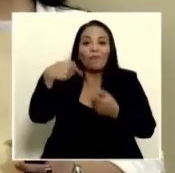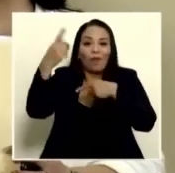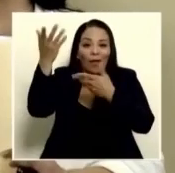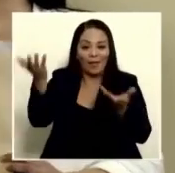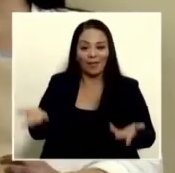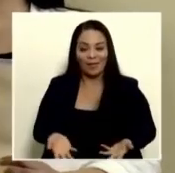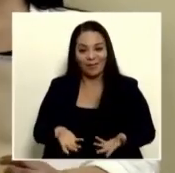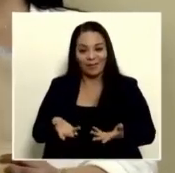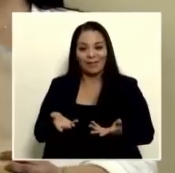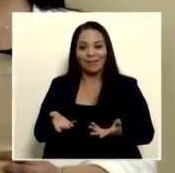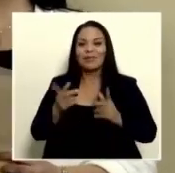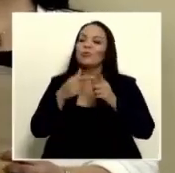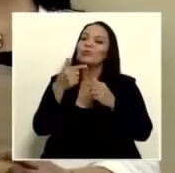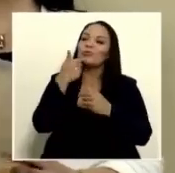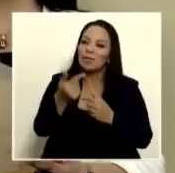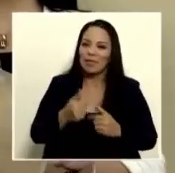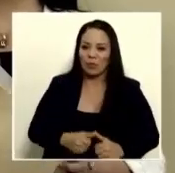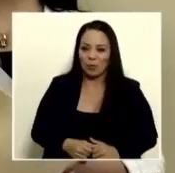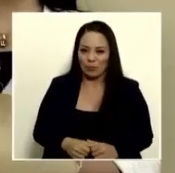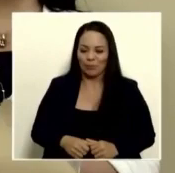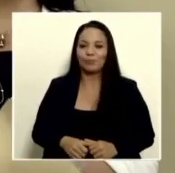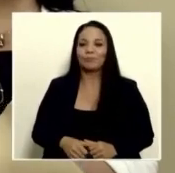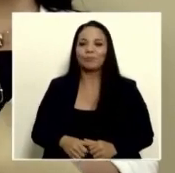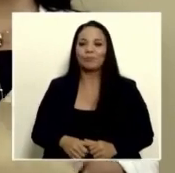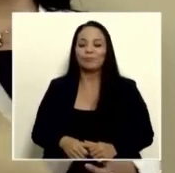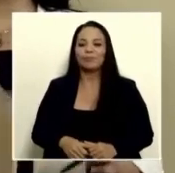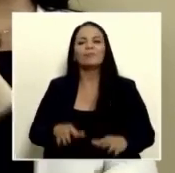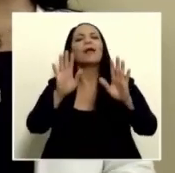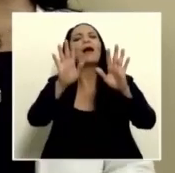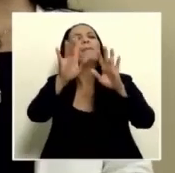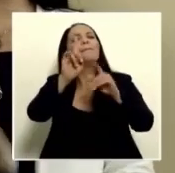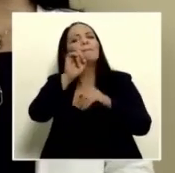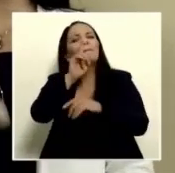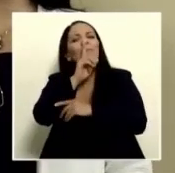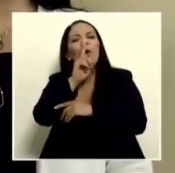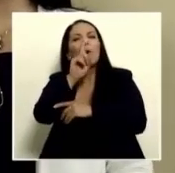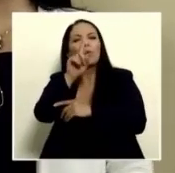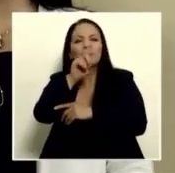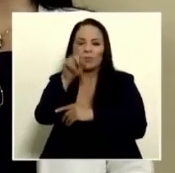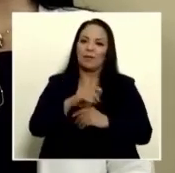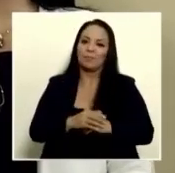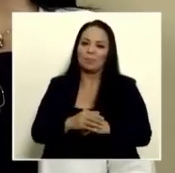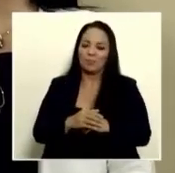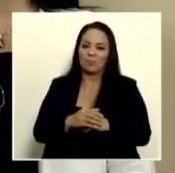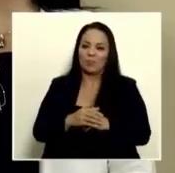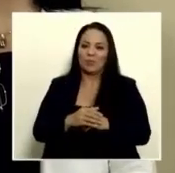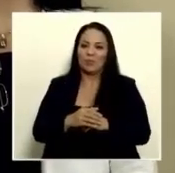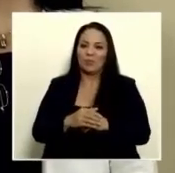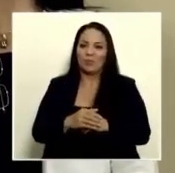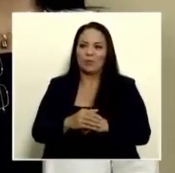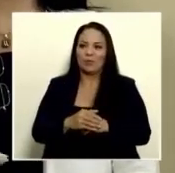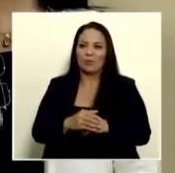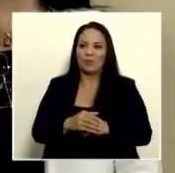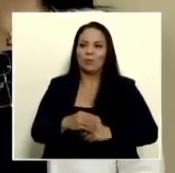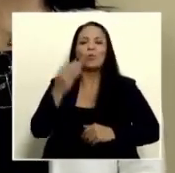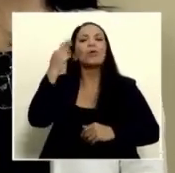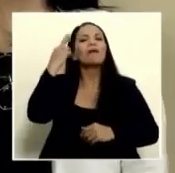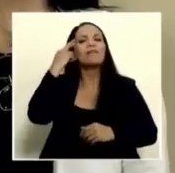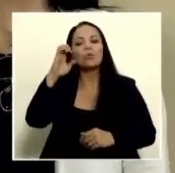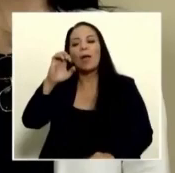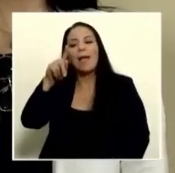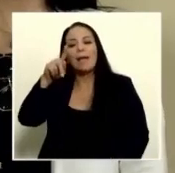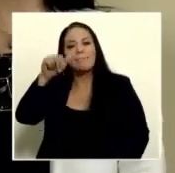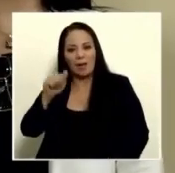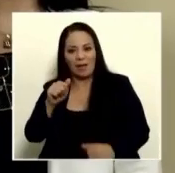entonces yo les digo en vista de todo esto y otra pregunta ¿por qué a EPA en Desamparados y a City Mall